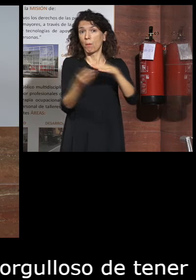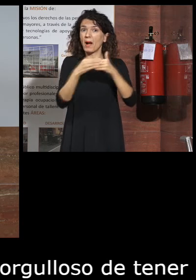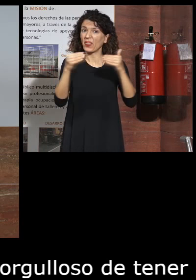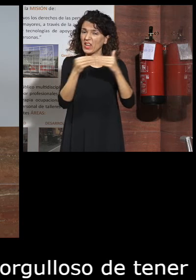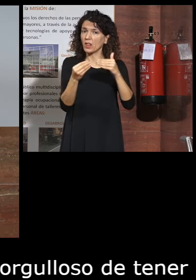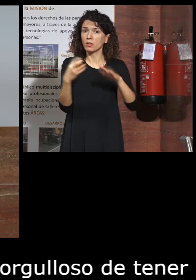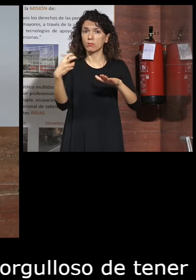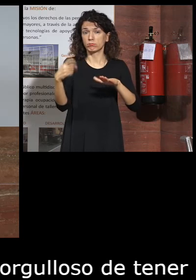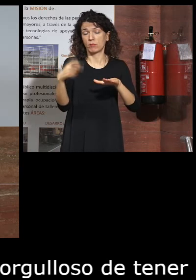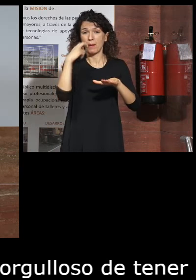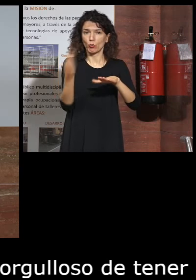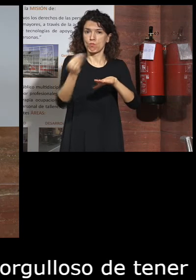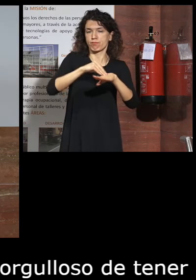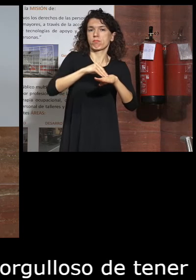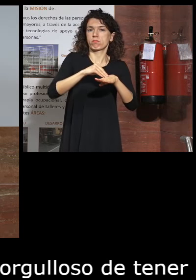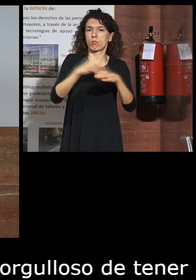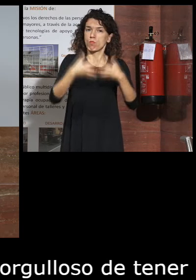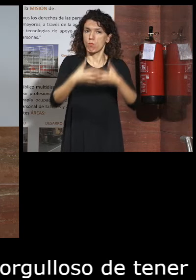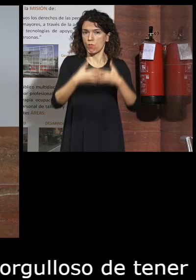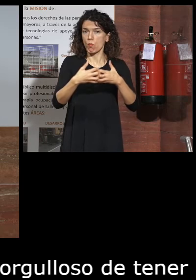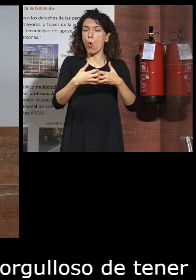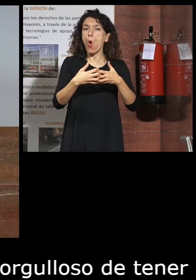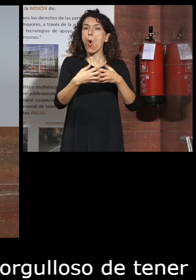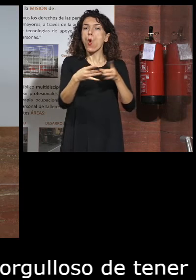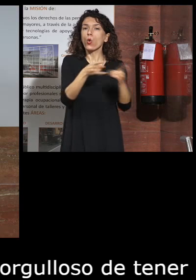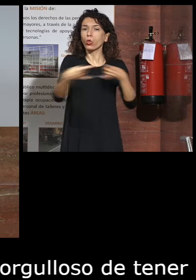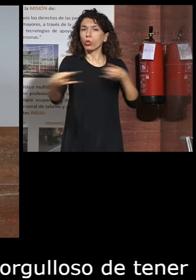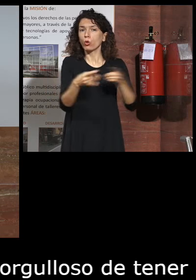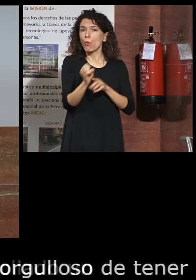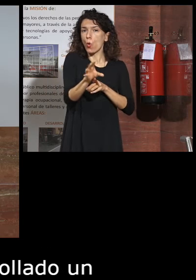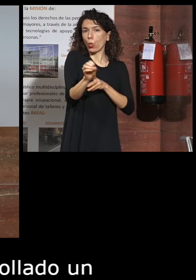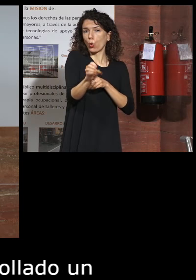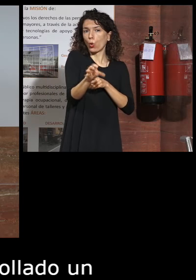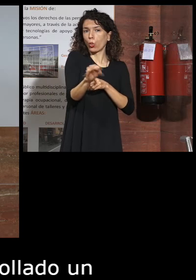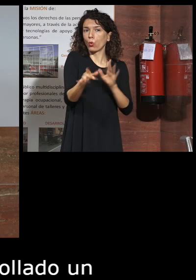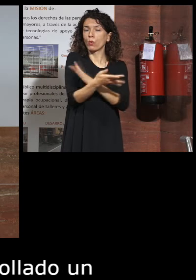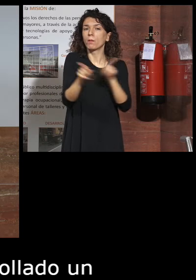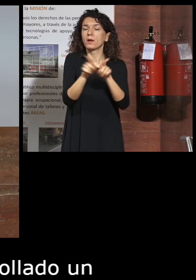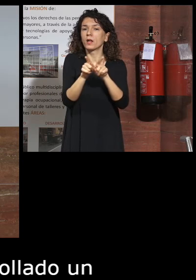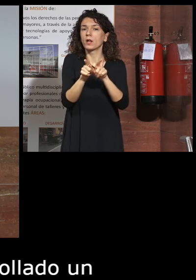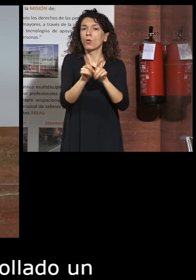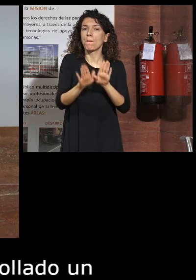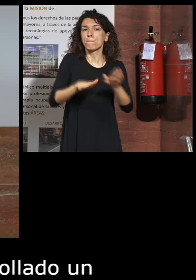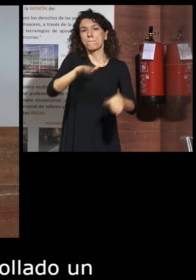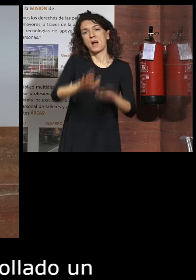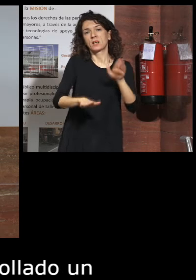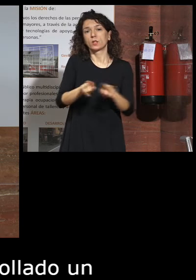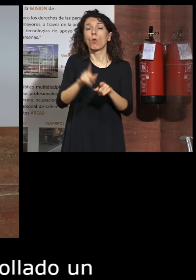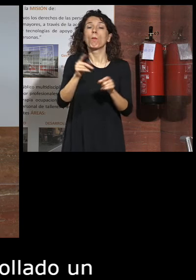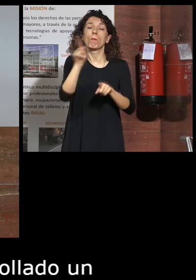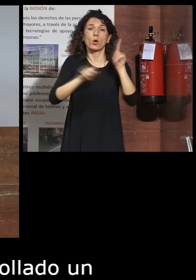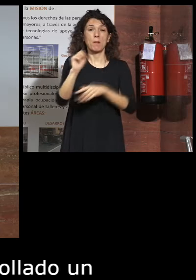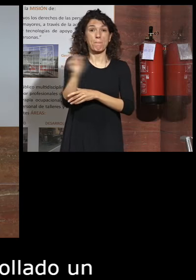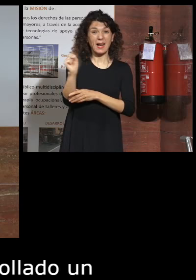y que proyecta un luz láser para aliviar el bloqueo de la marcha en pacientes con Parkinson.